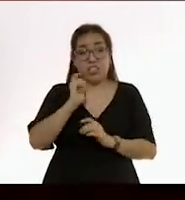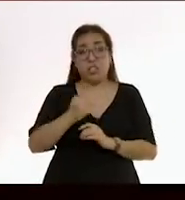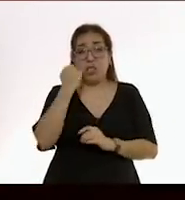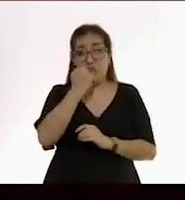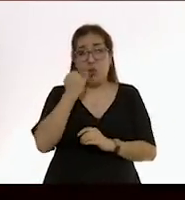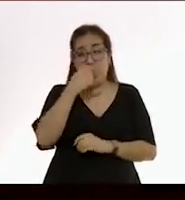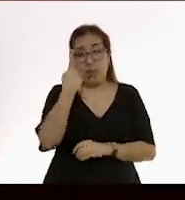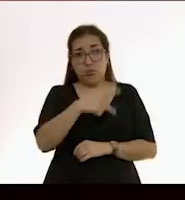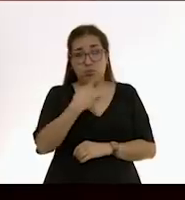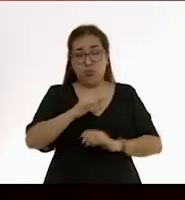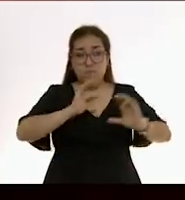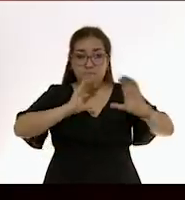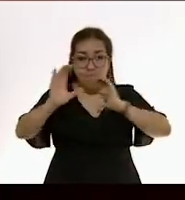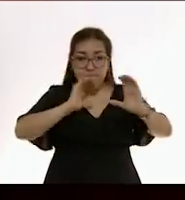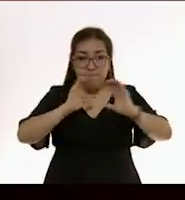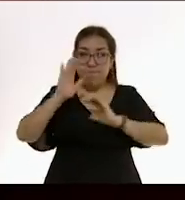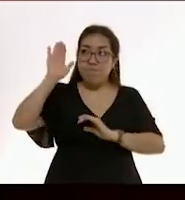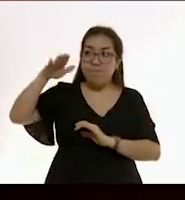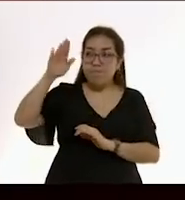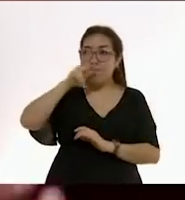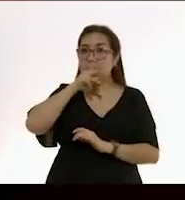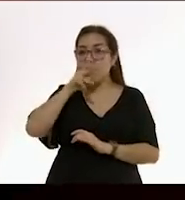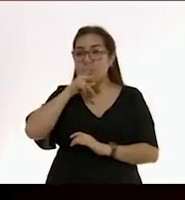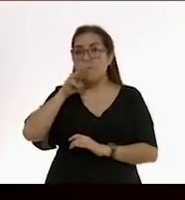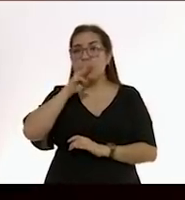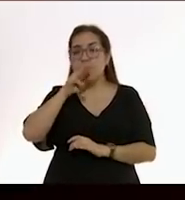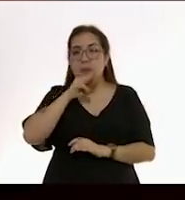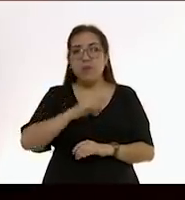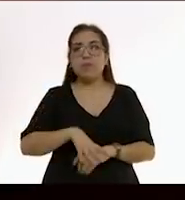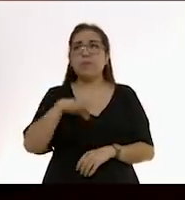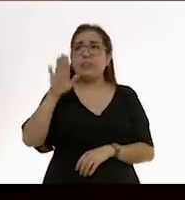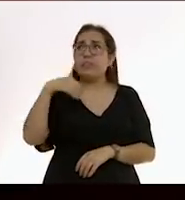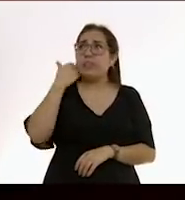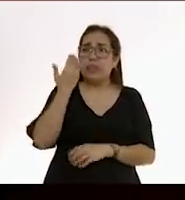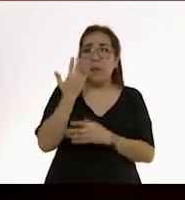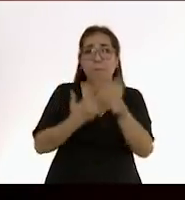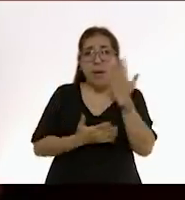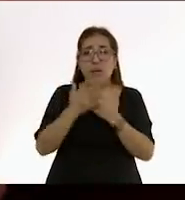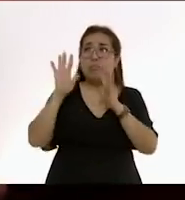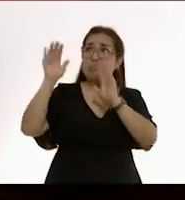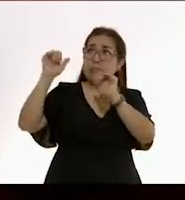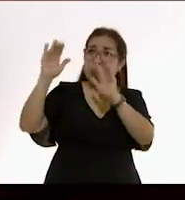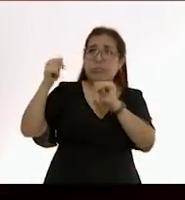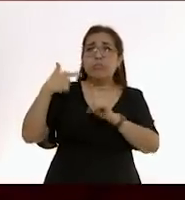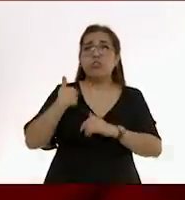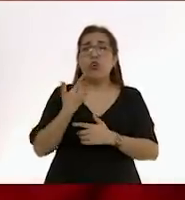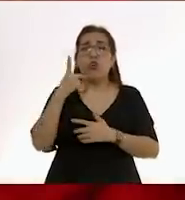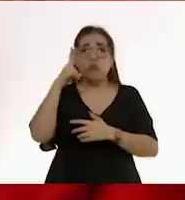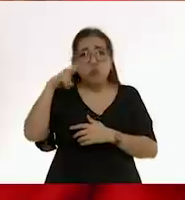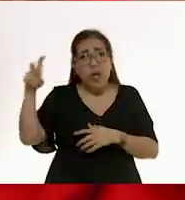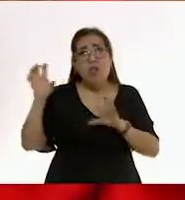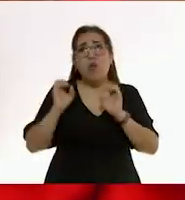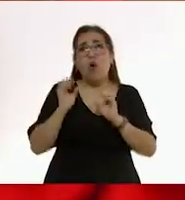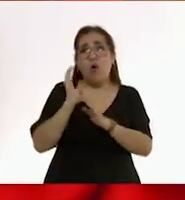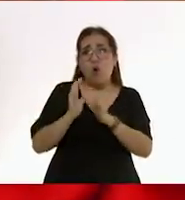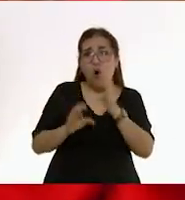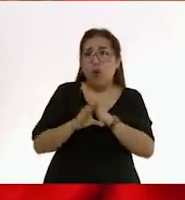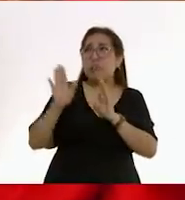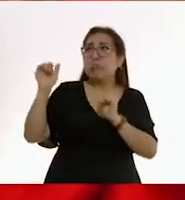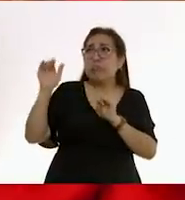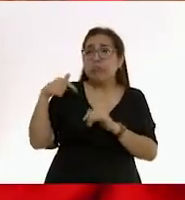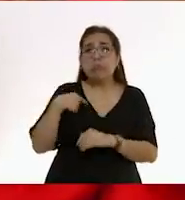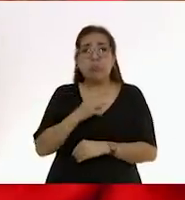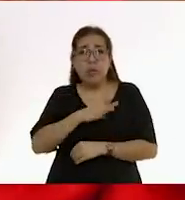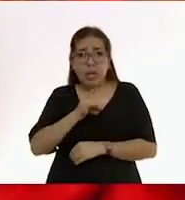necesidades. Cuando el bebé comunica con sus manitas, con su cuerpo, que tiene hambre, que tiene sueño, que tiene miedo,